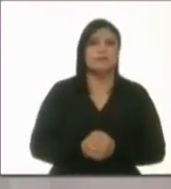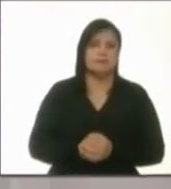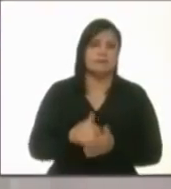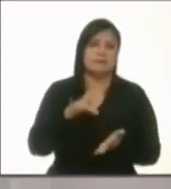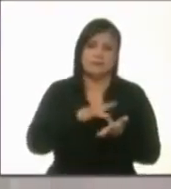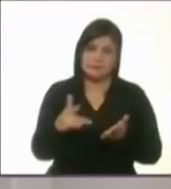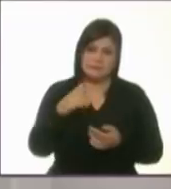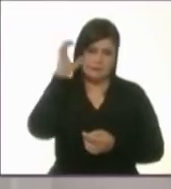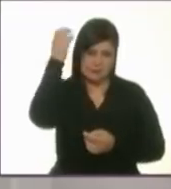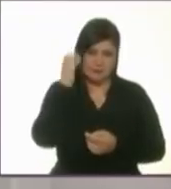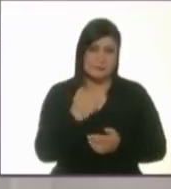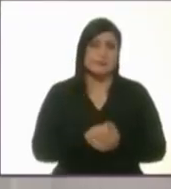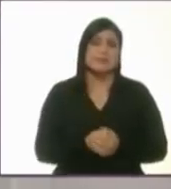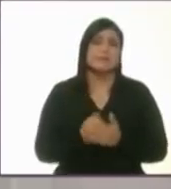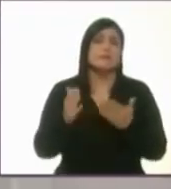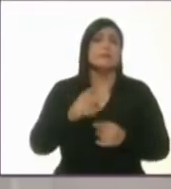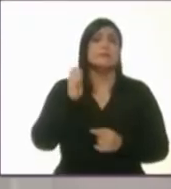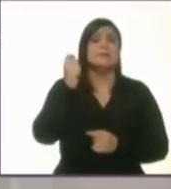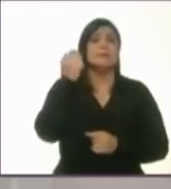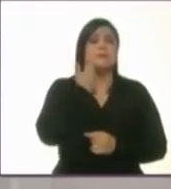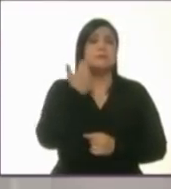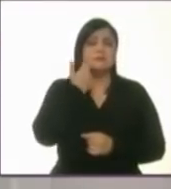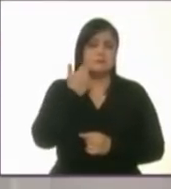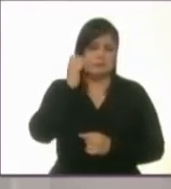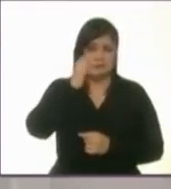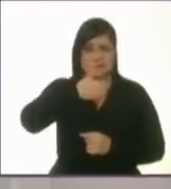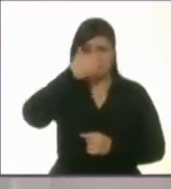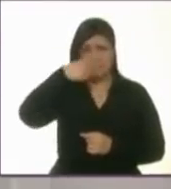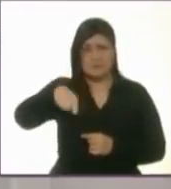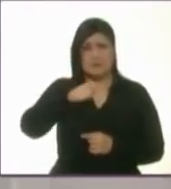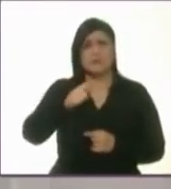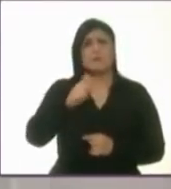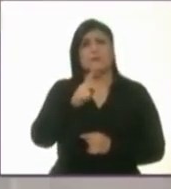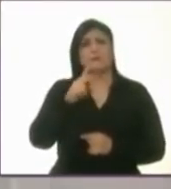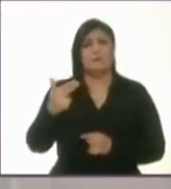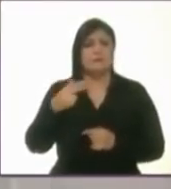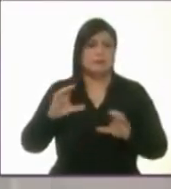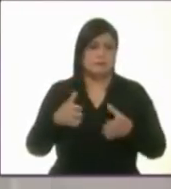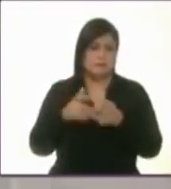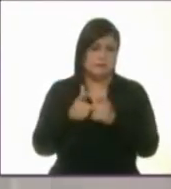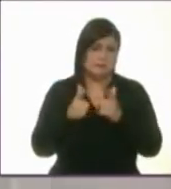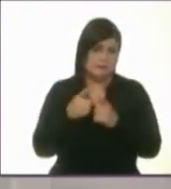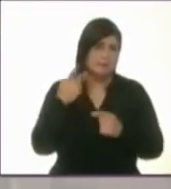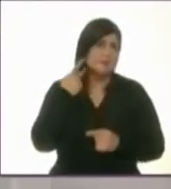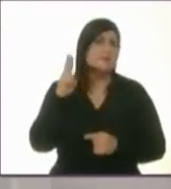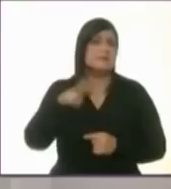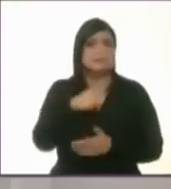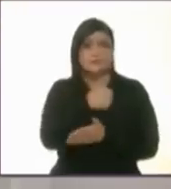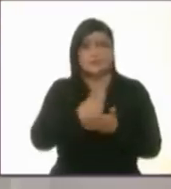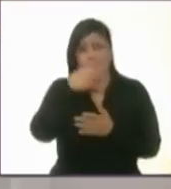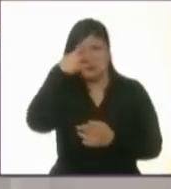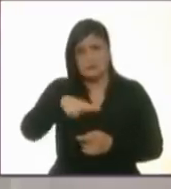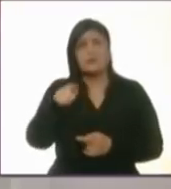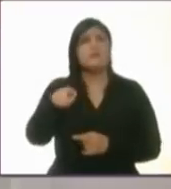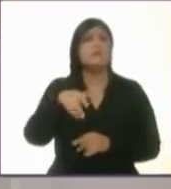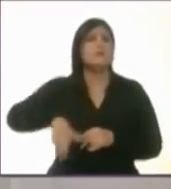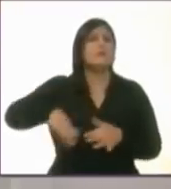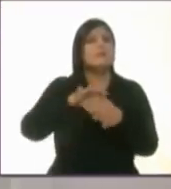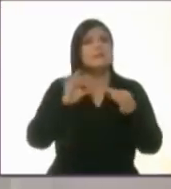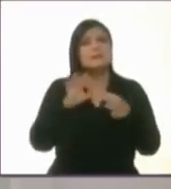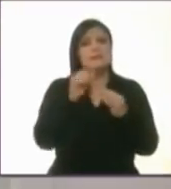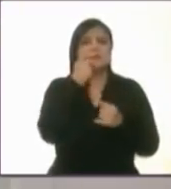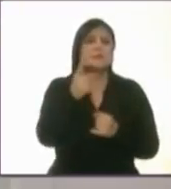candidata Sheinbaum. Candidato Marco Rascón, del Partido Humanista de la Ciudad de México, usted comentaba de la importancia de la